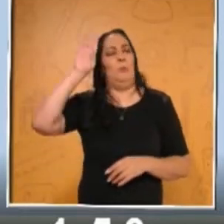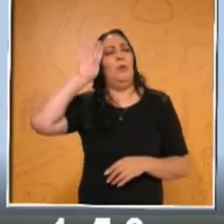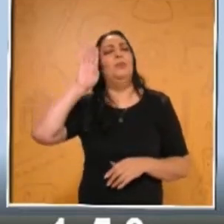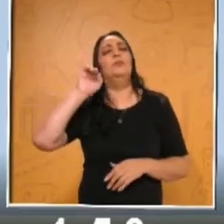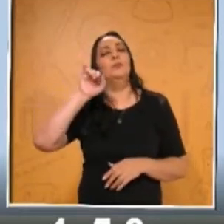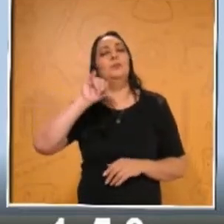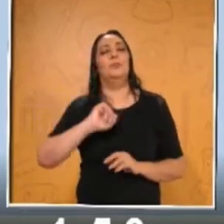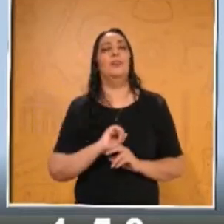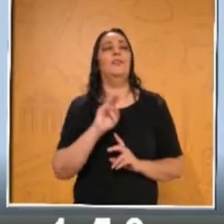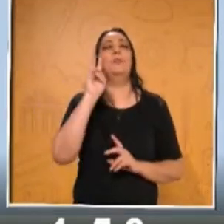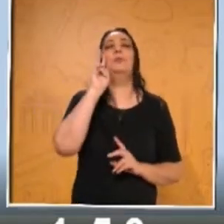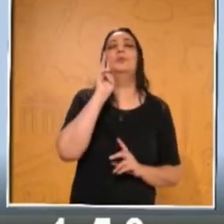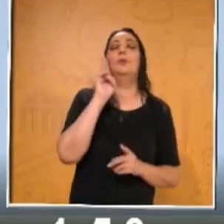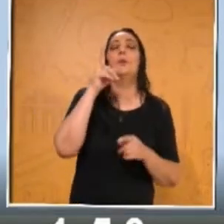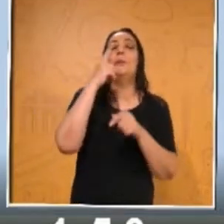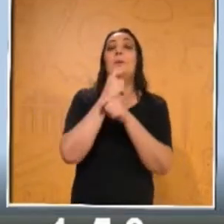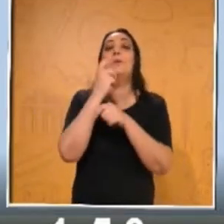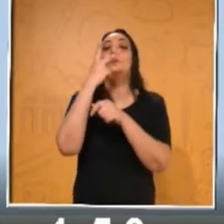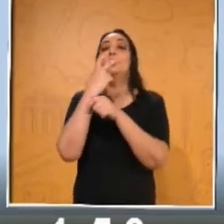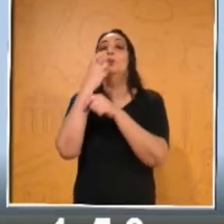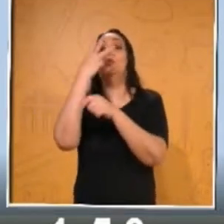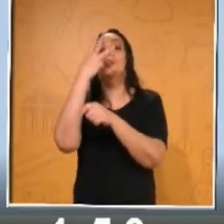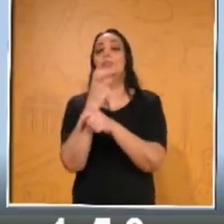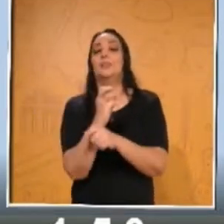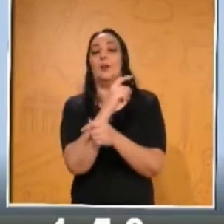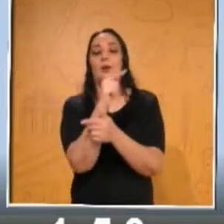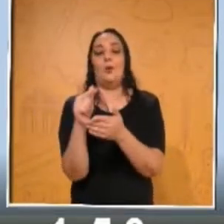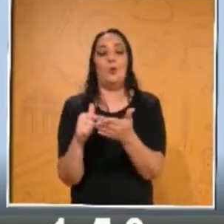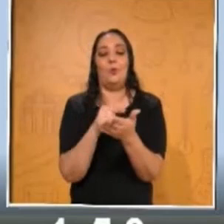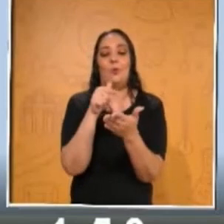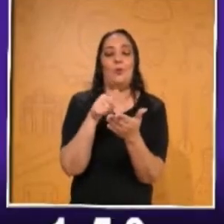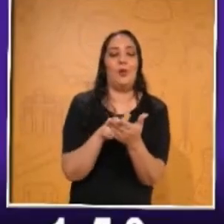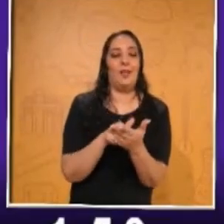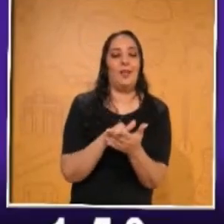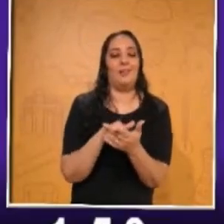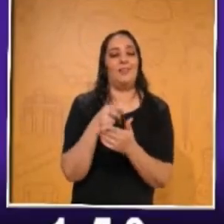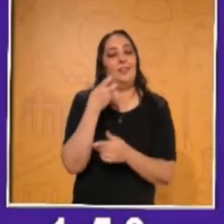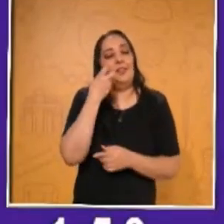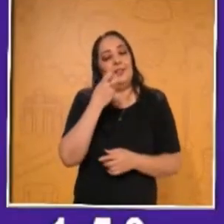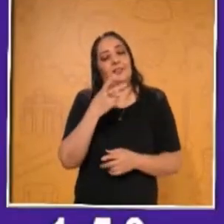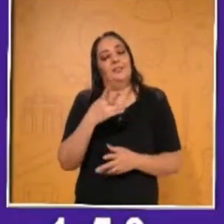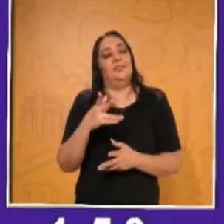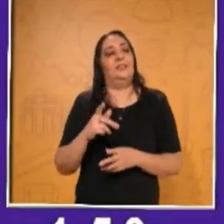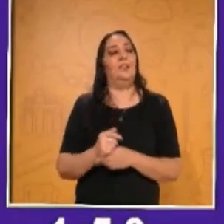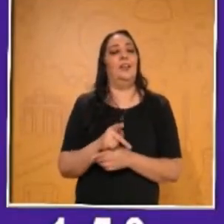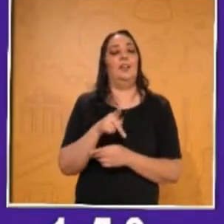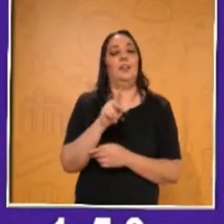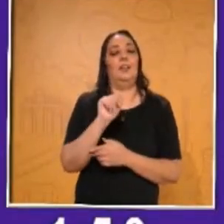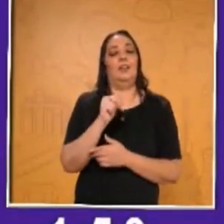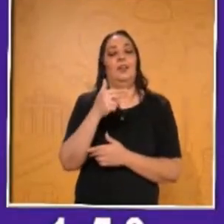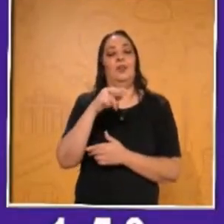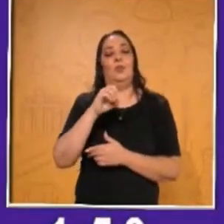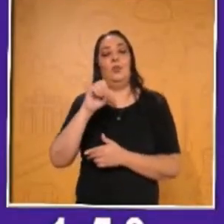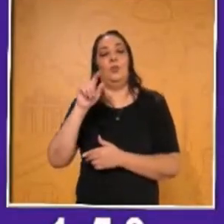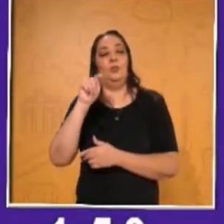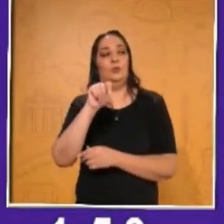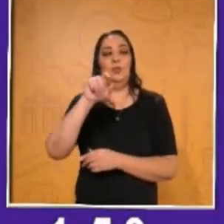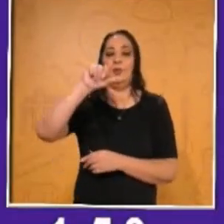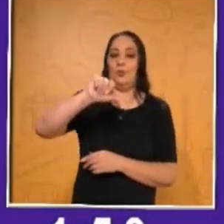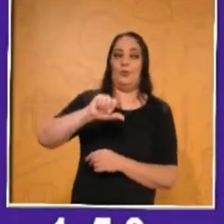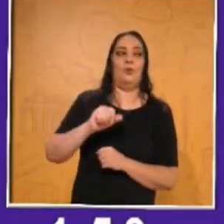Muy bien. Vamos a ver primero, segundo y tercer lugar de este cajúd interactivo del día de hoy.